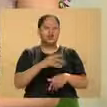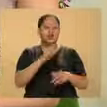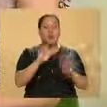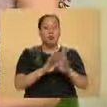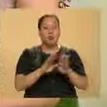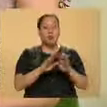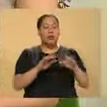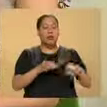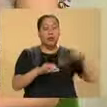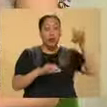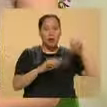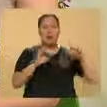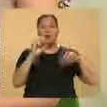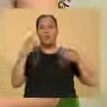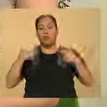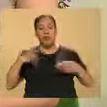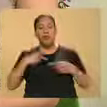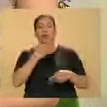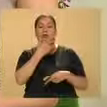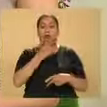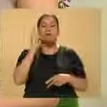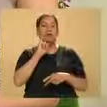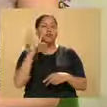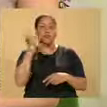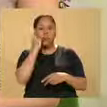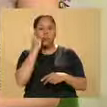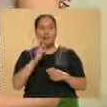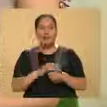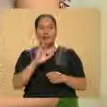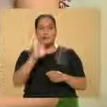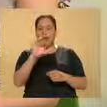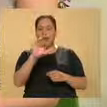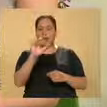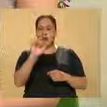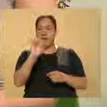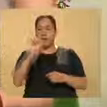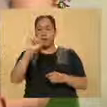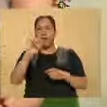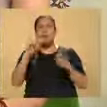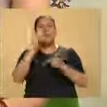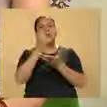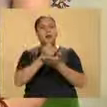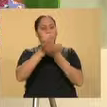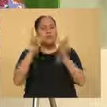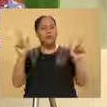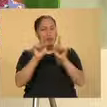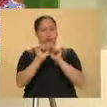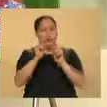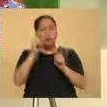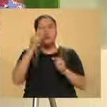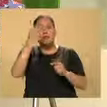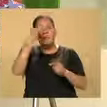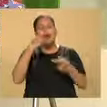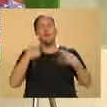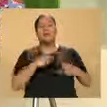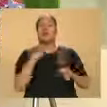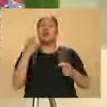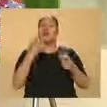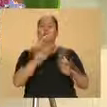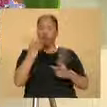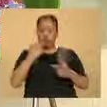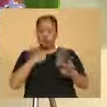edad de la víctima. Recordemos que Cavi tiene terapias breves para los generadores de violencia.